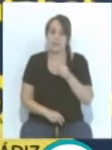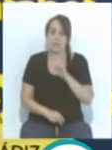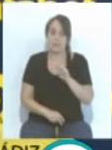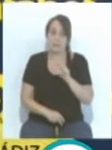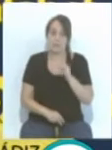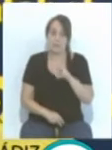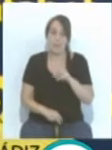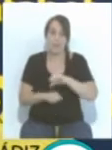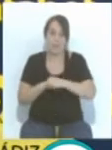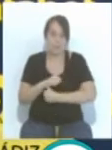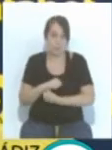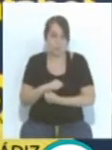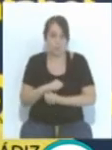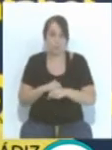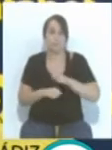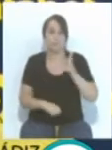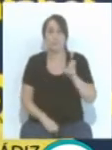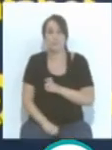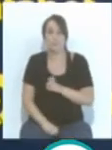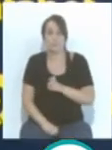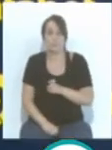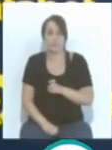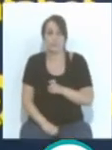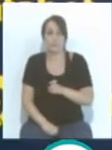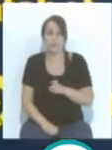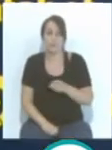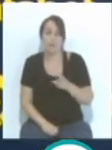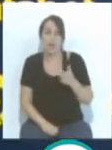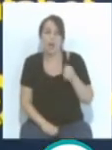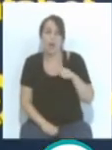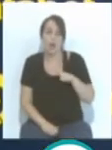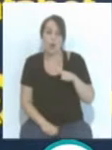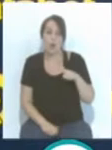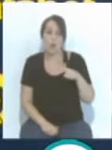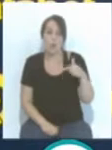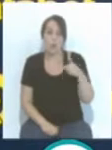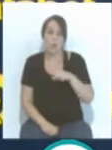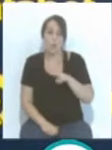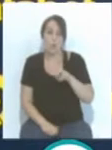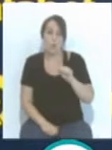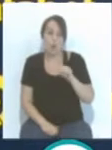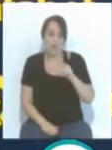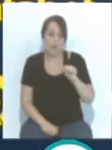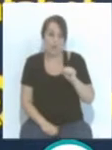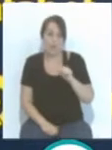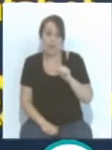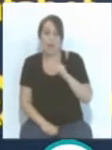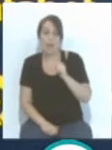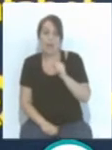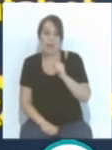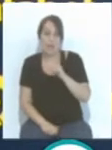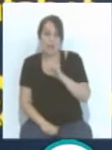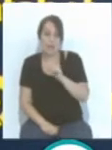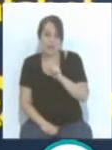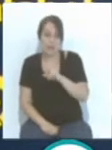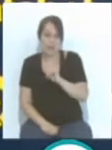que viene de Alguada, Catarí, delante perteneciendo